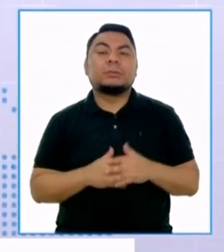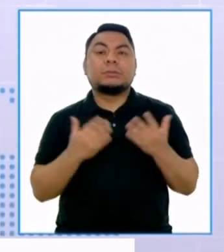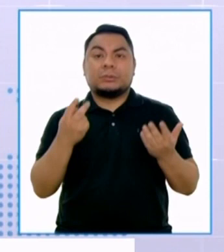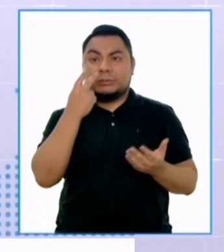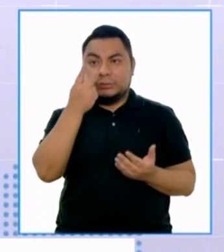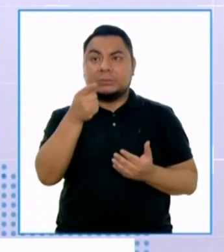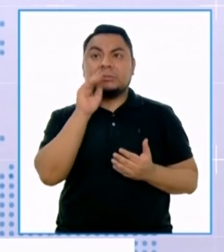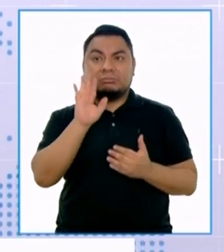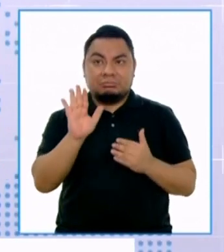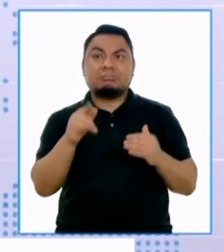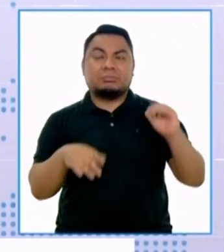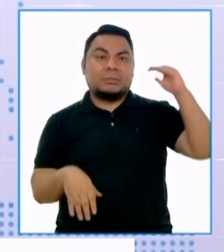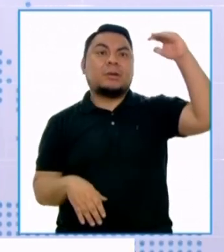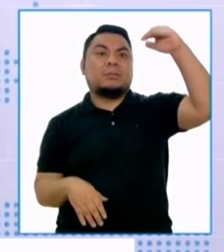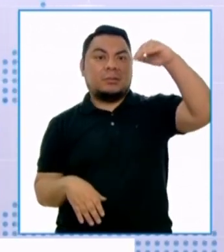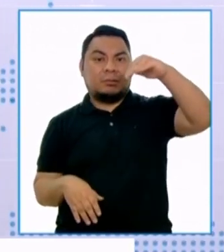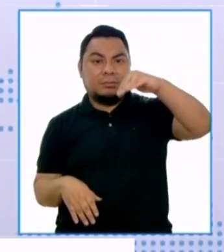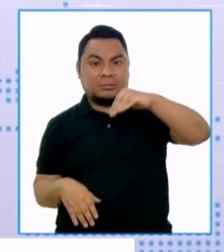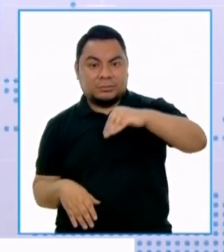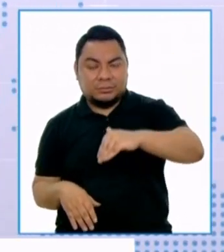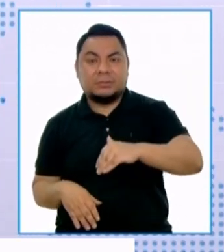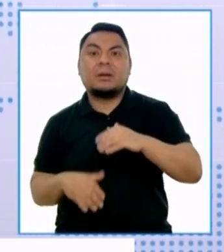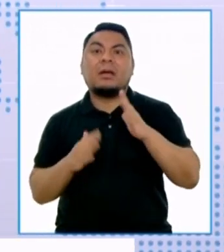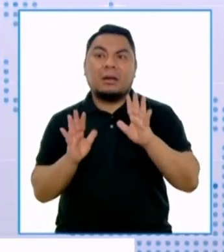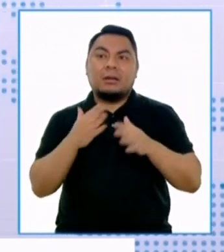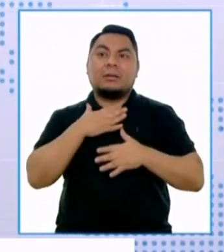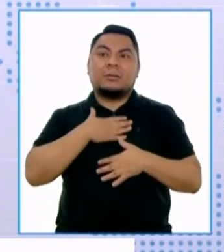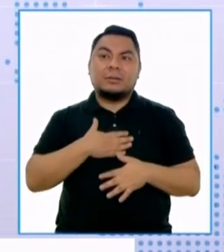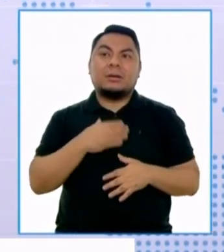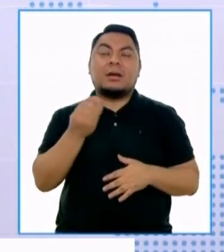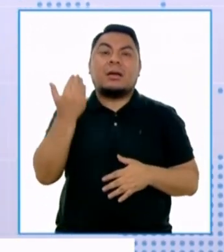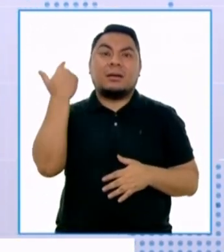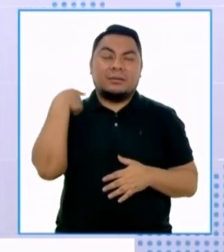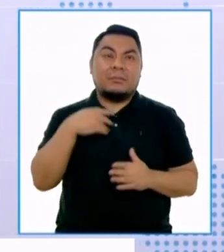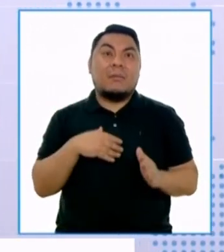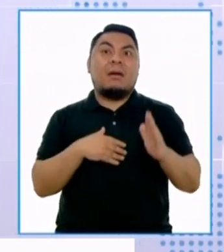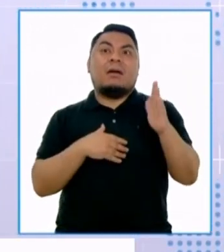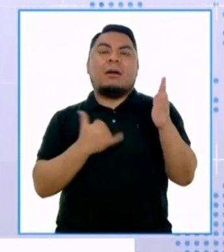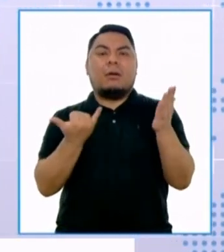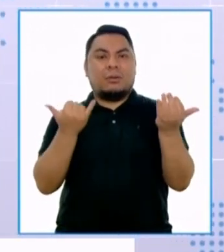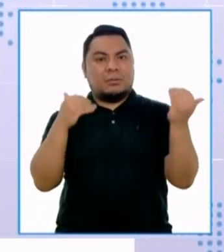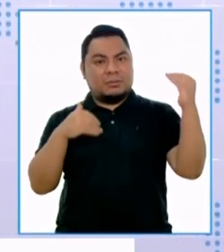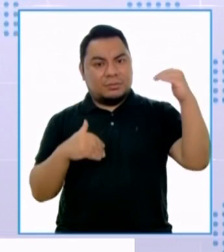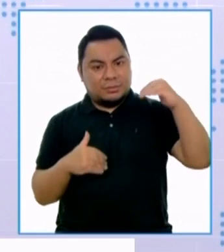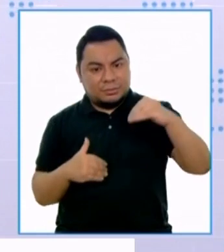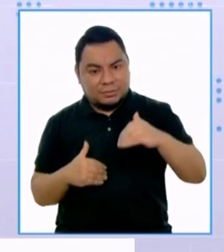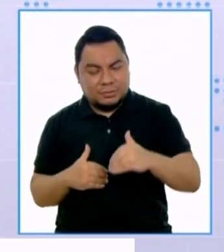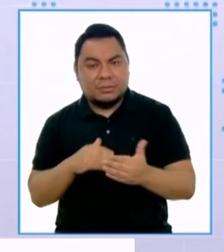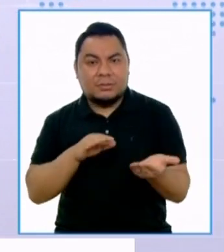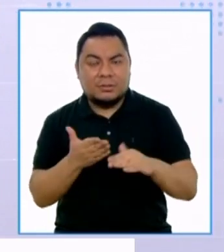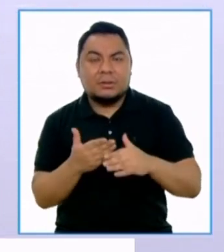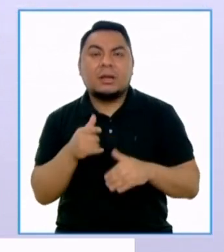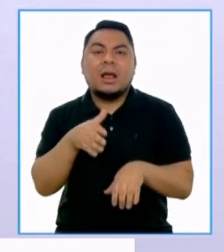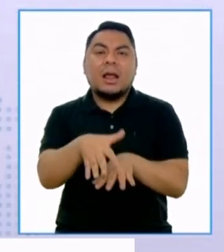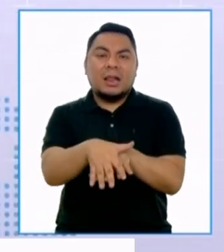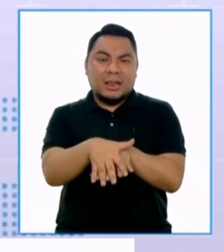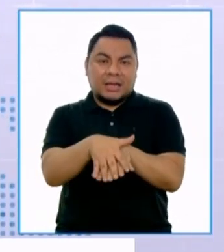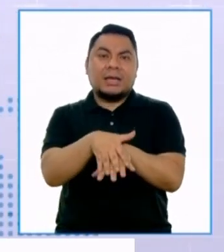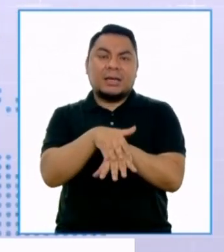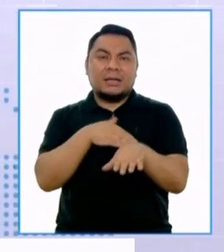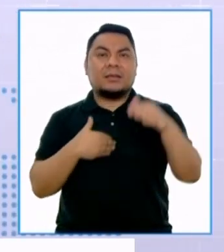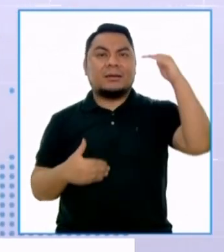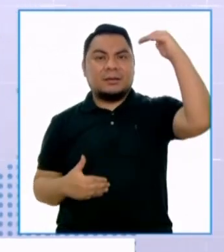Como vemos, estamos evolucionando en este exceso de fallecidos hacia una disminución lenta